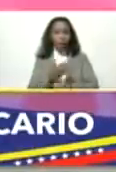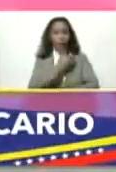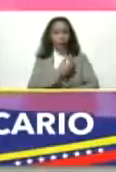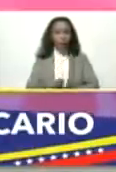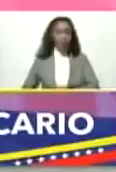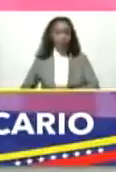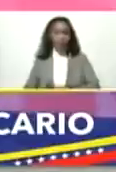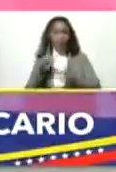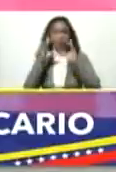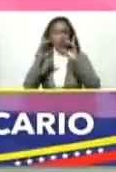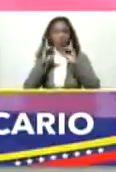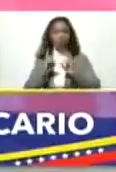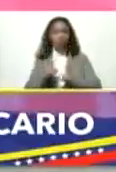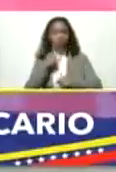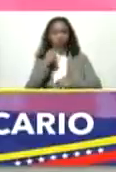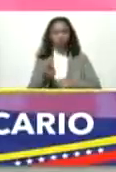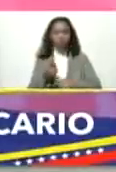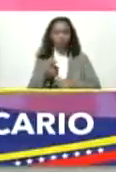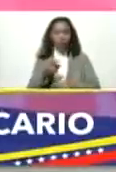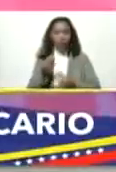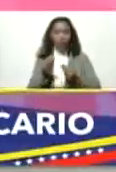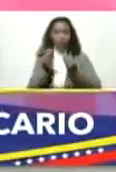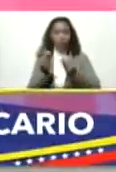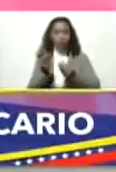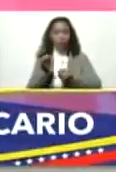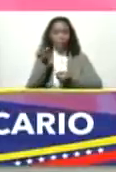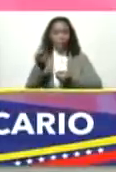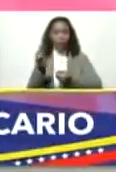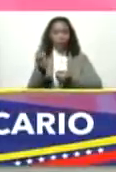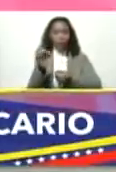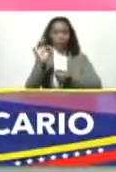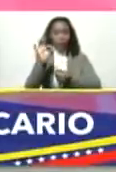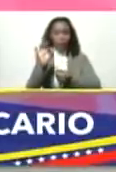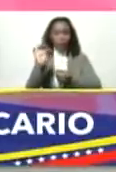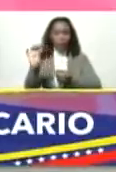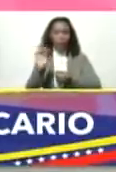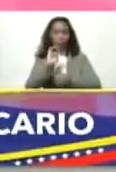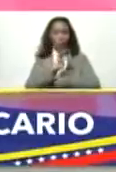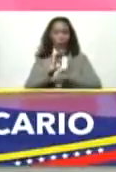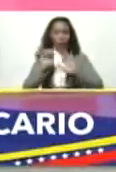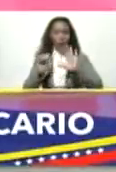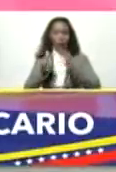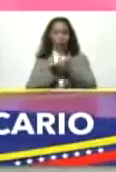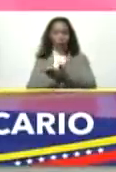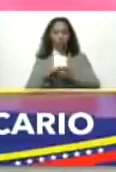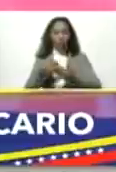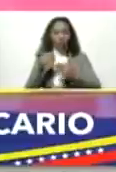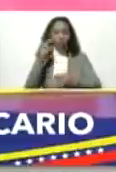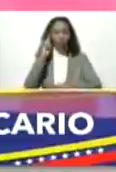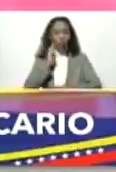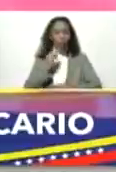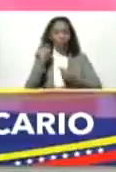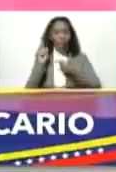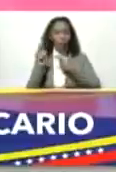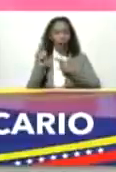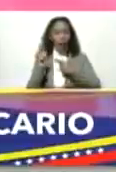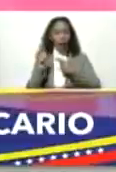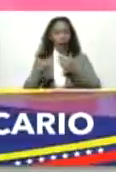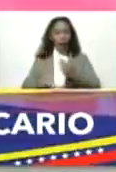ha decidido dar un capital semilla por el monto de 46 millones de bolívares para este fondo.